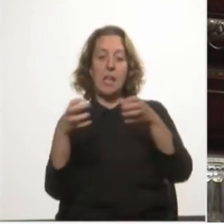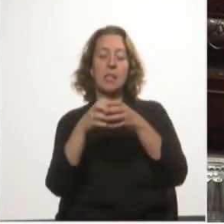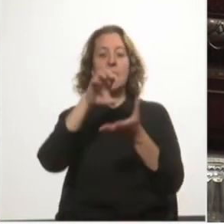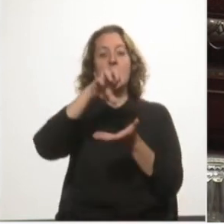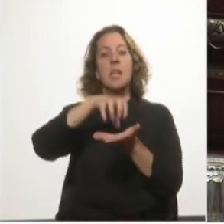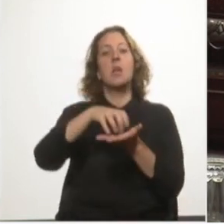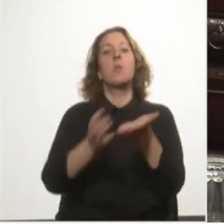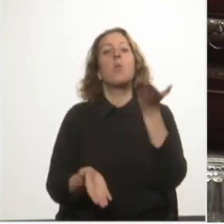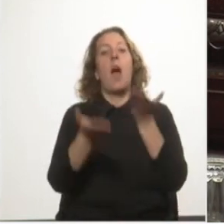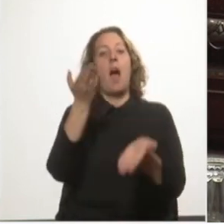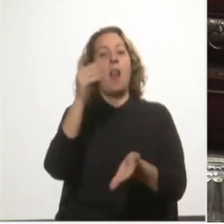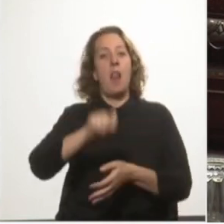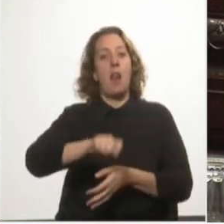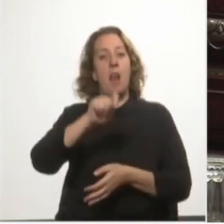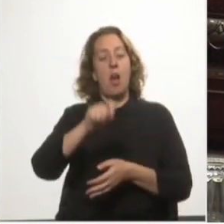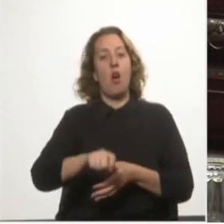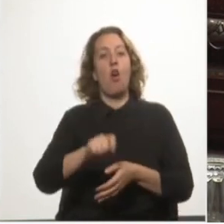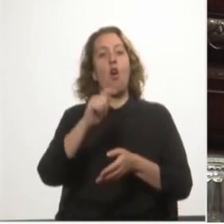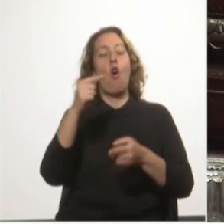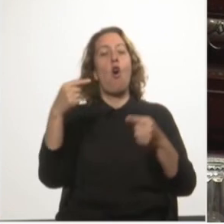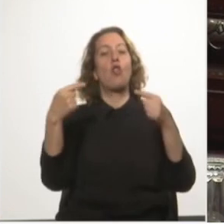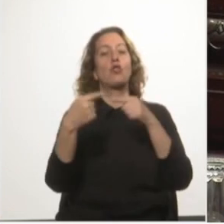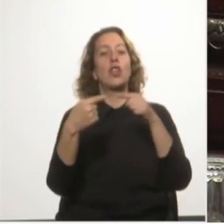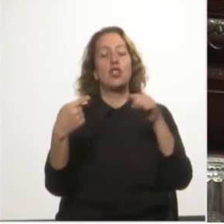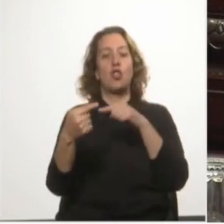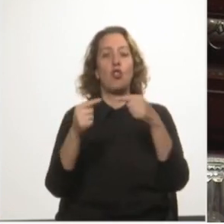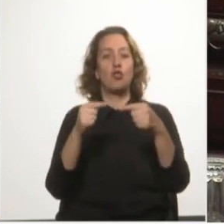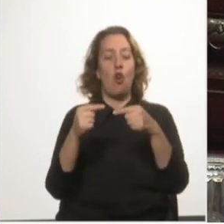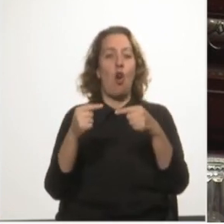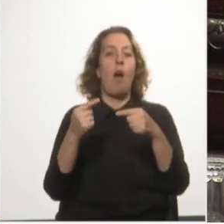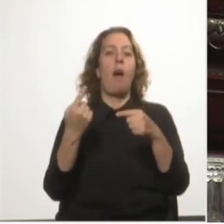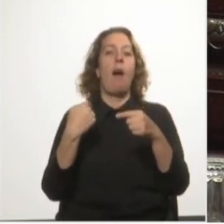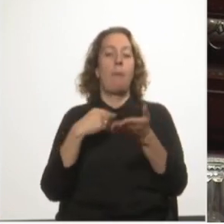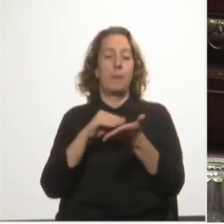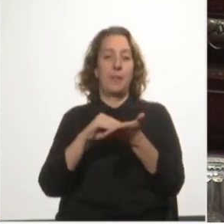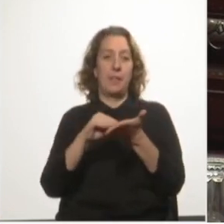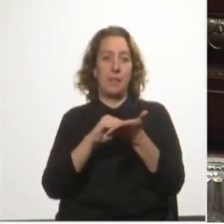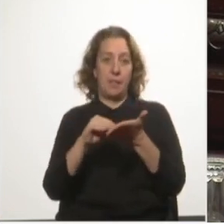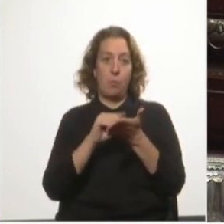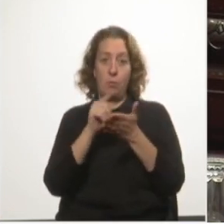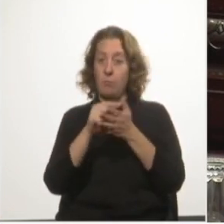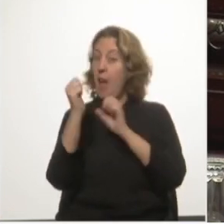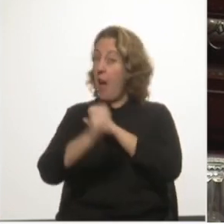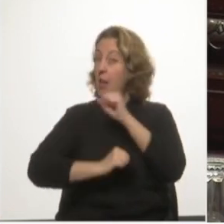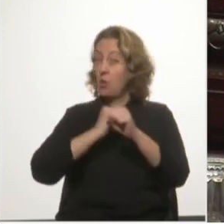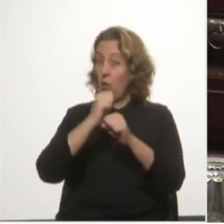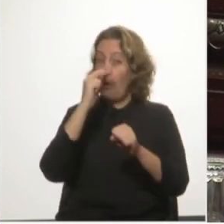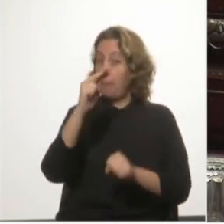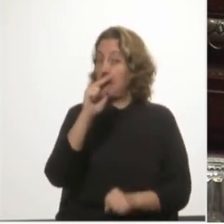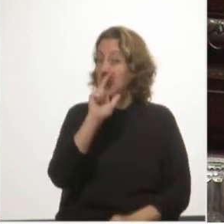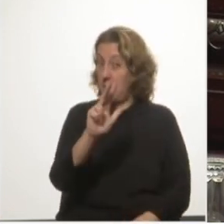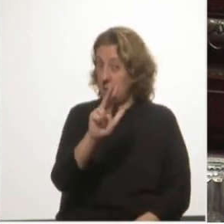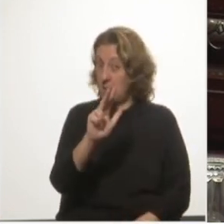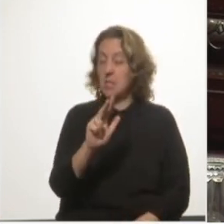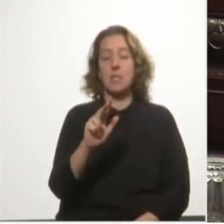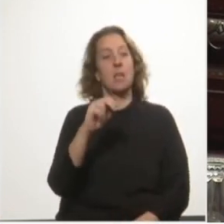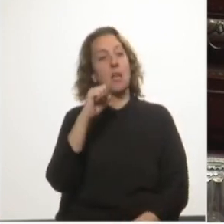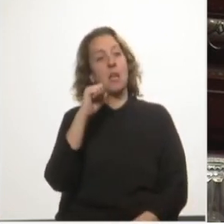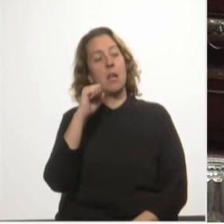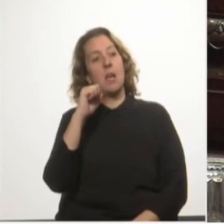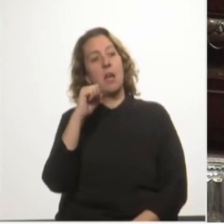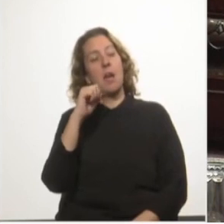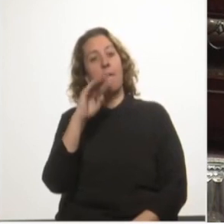contra de Cató y Nací en un reclamo iniciado en 2003 durante el gobierno del doctor Valle, sosteniendo la libre